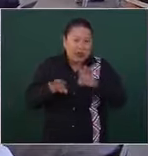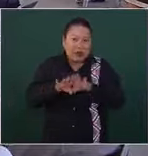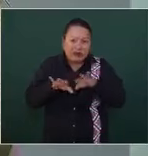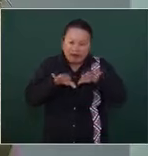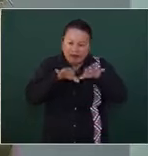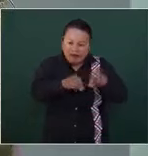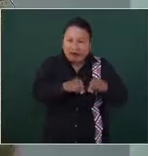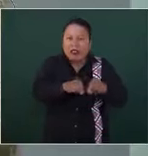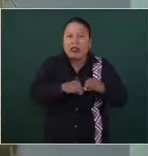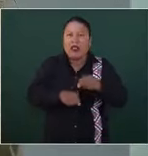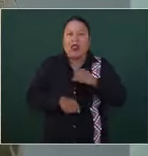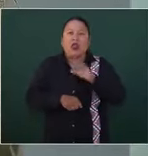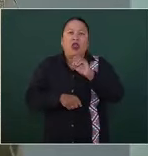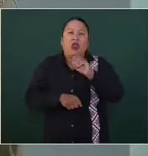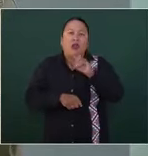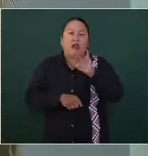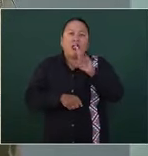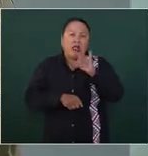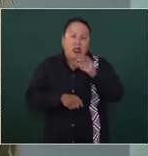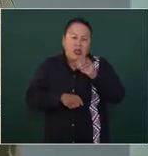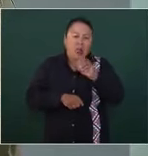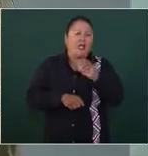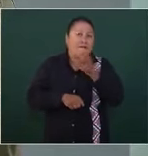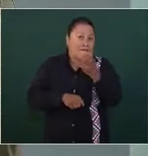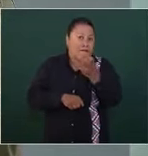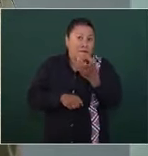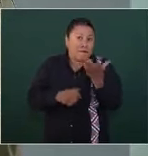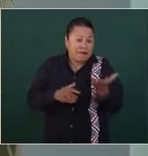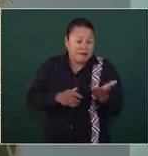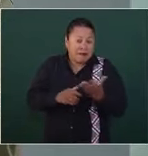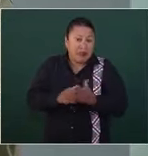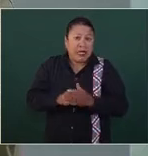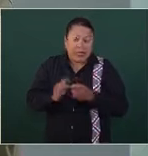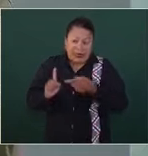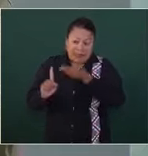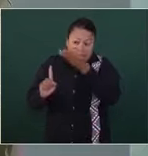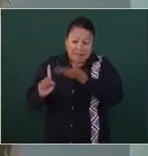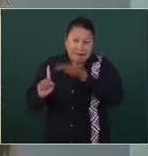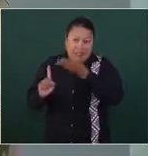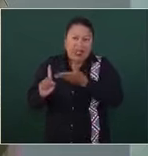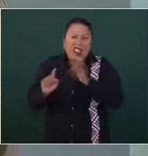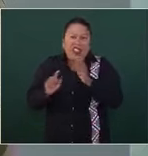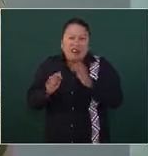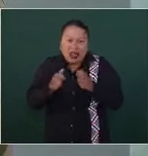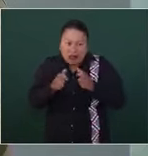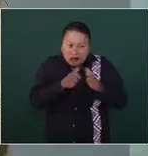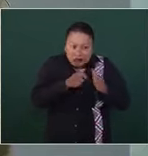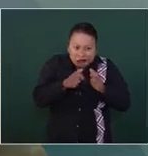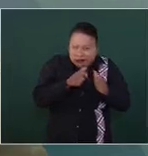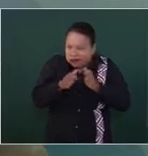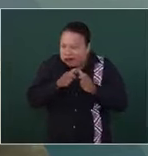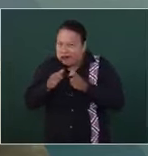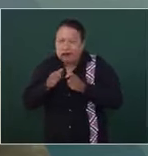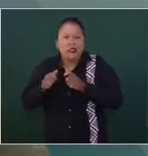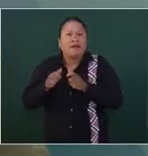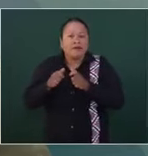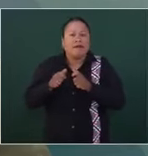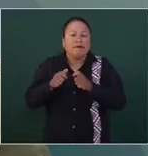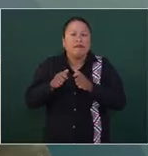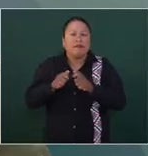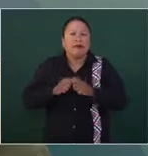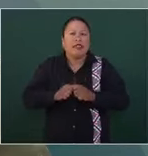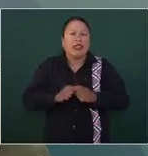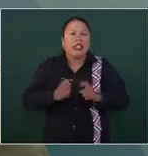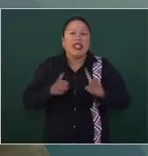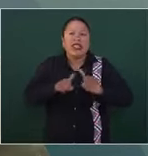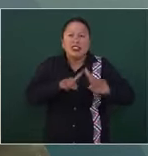de Ovidio. Él también es el que organiza una serie de